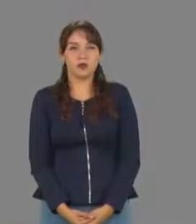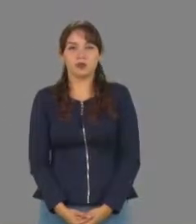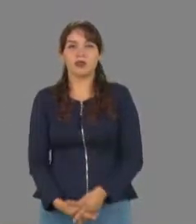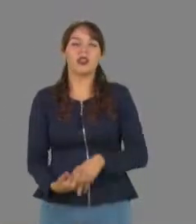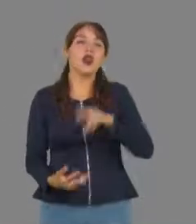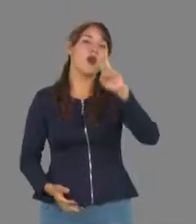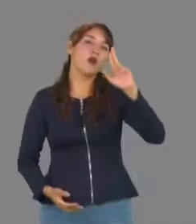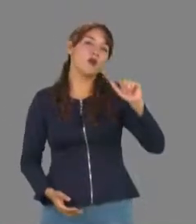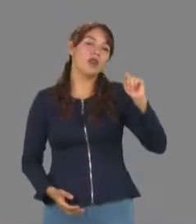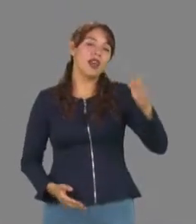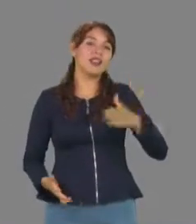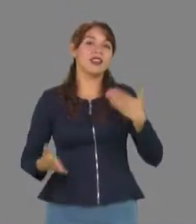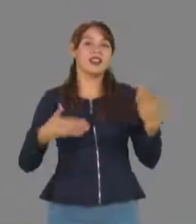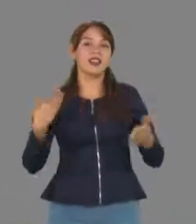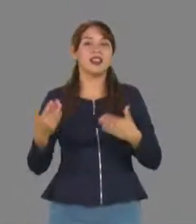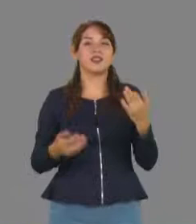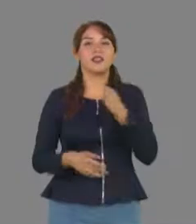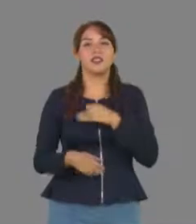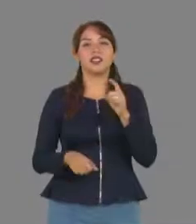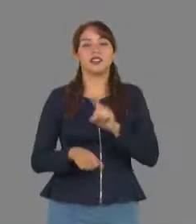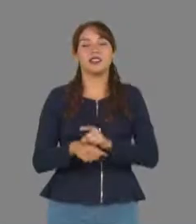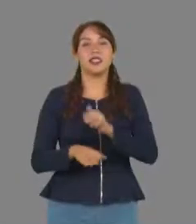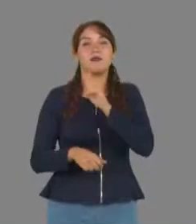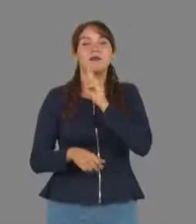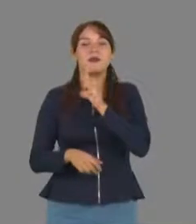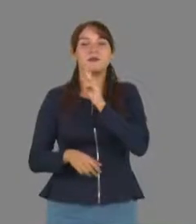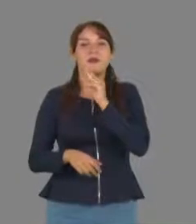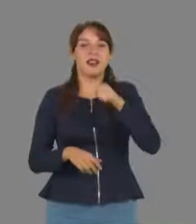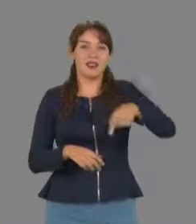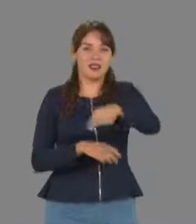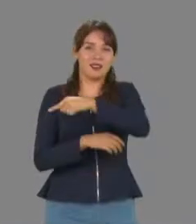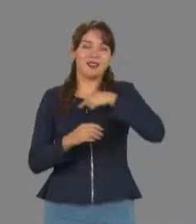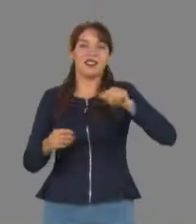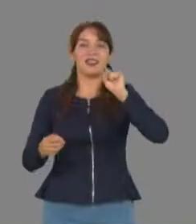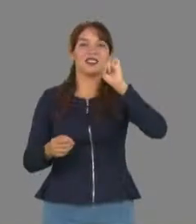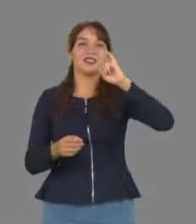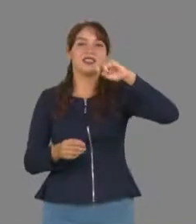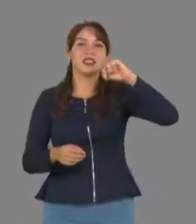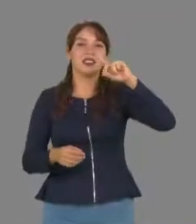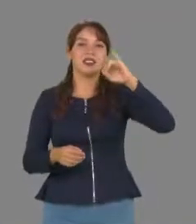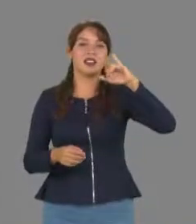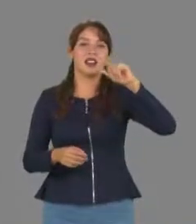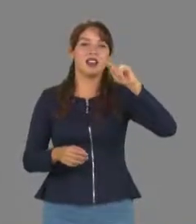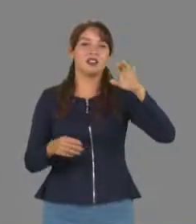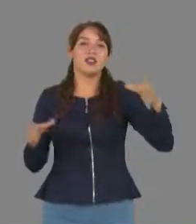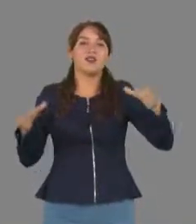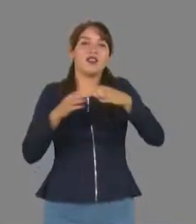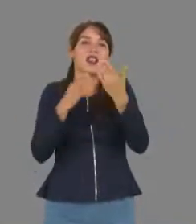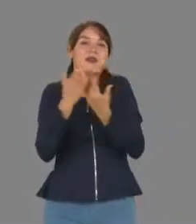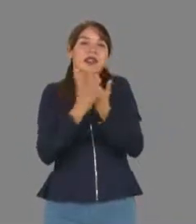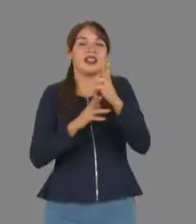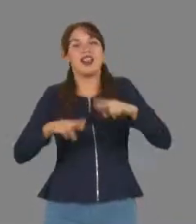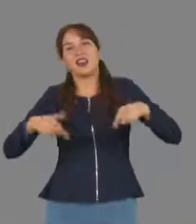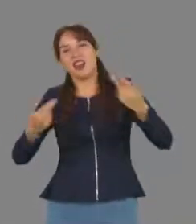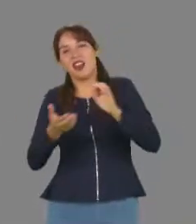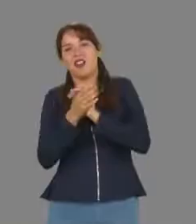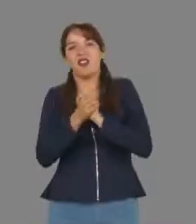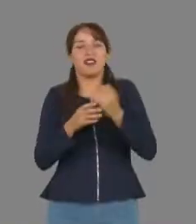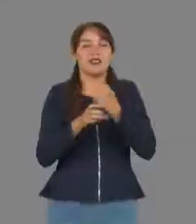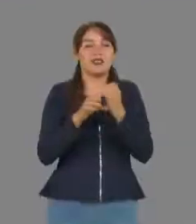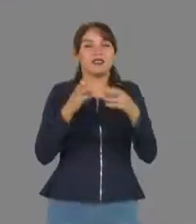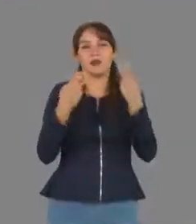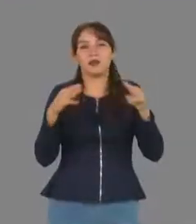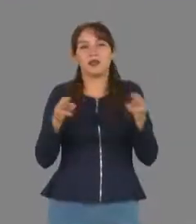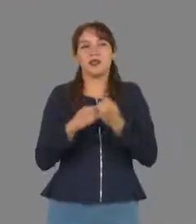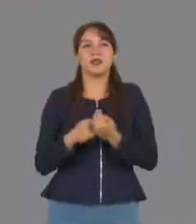La UAD celebra a las mamás del Sindicato Único de Trabajadores de esta casa de estudios con una mañana de convivencia, regalos y música.